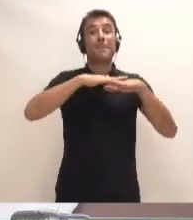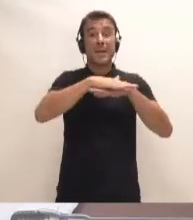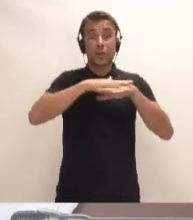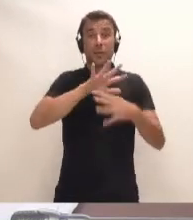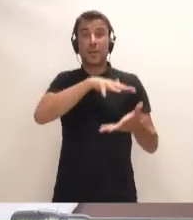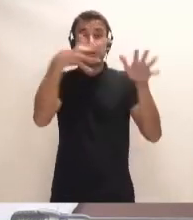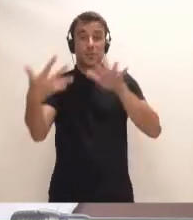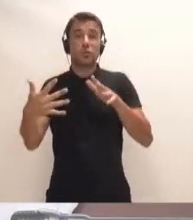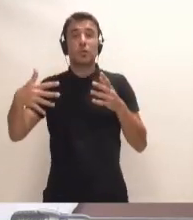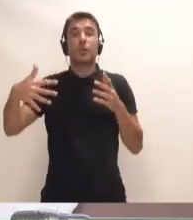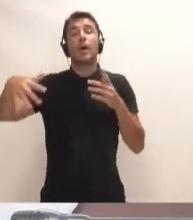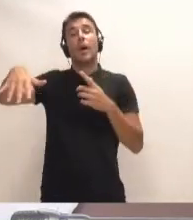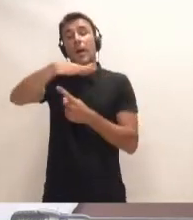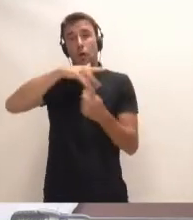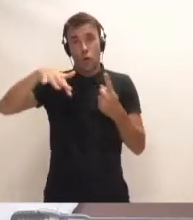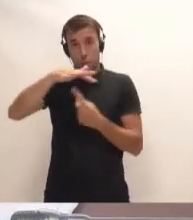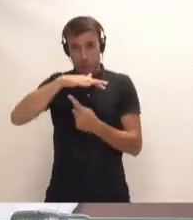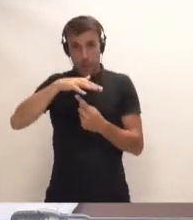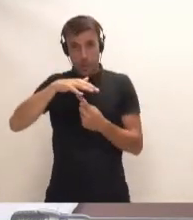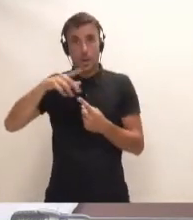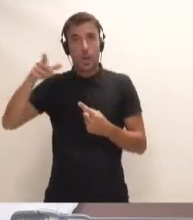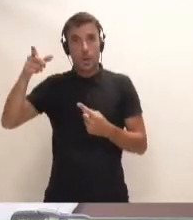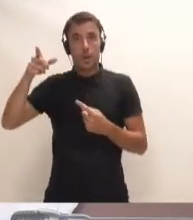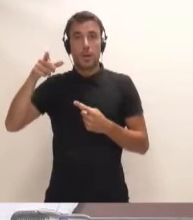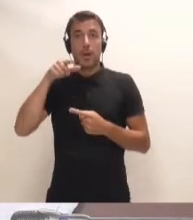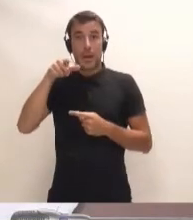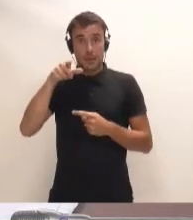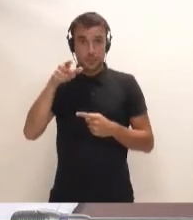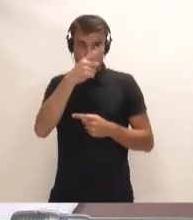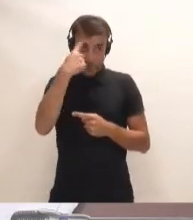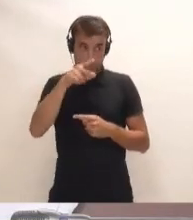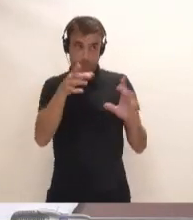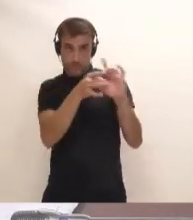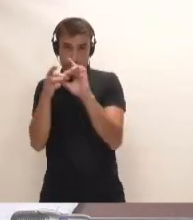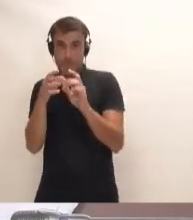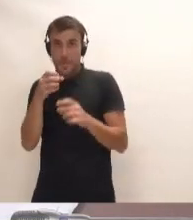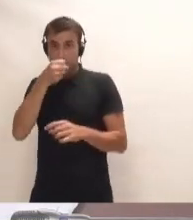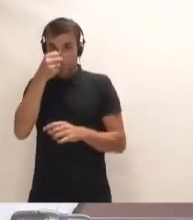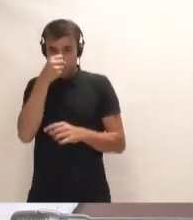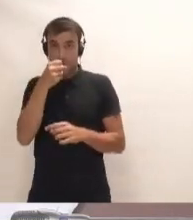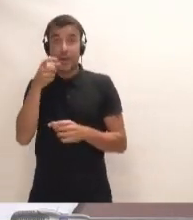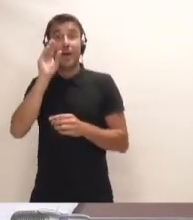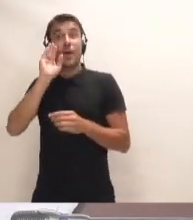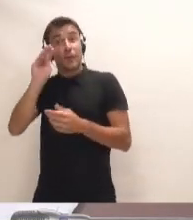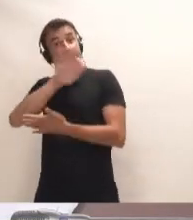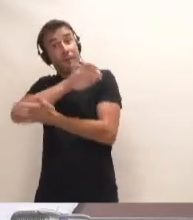Transición Ecológica, que le consta que debe de ser del Partido Socialista también, señalaba en su informe,